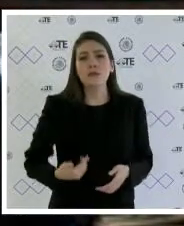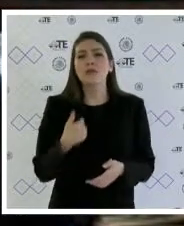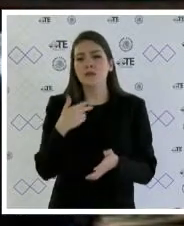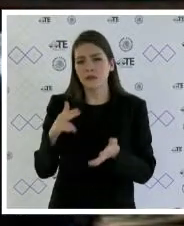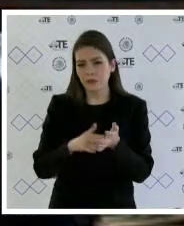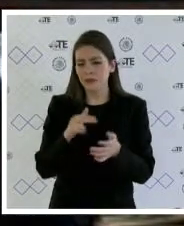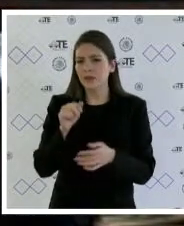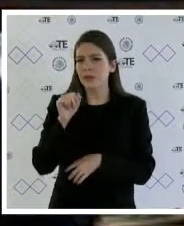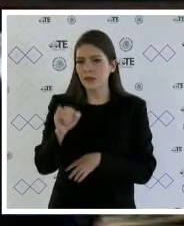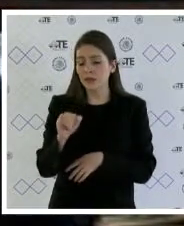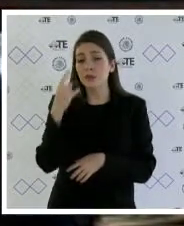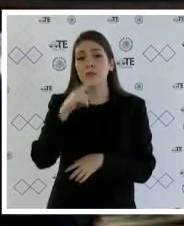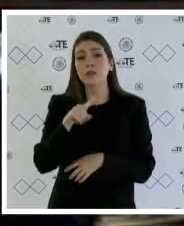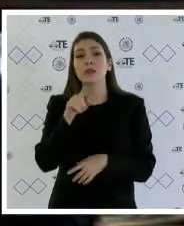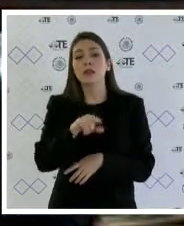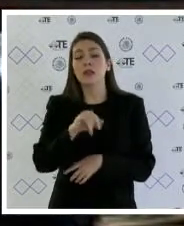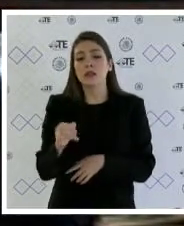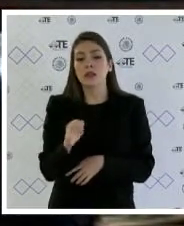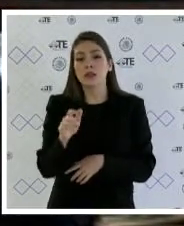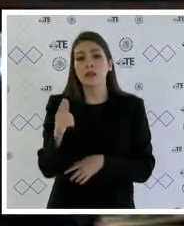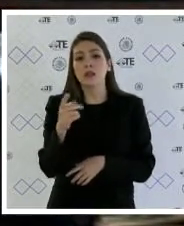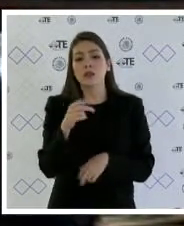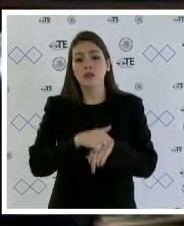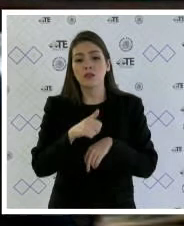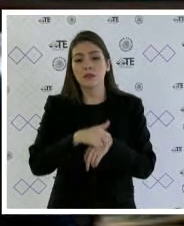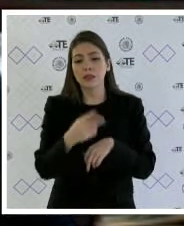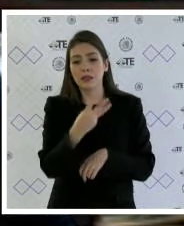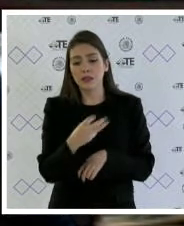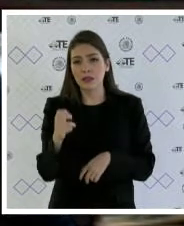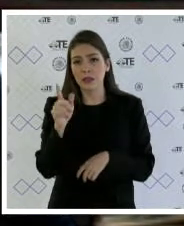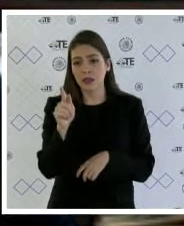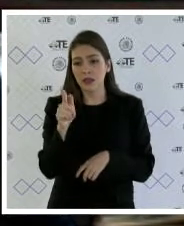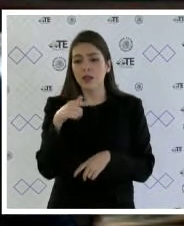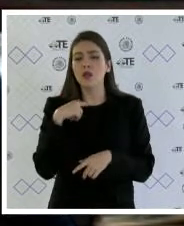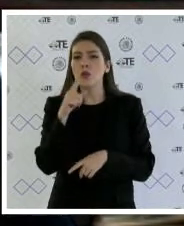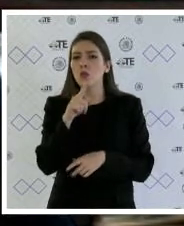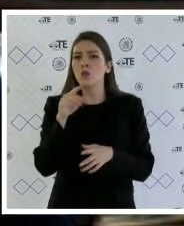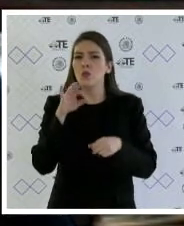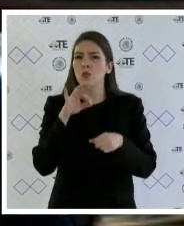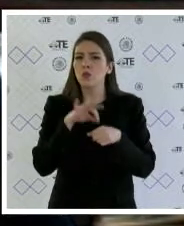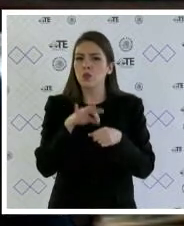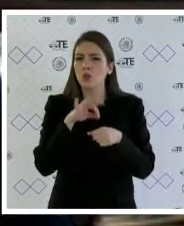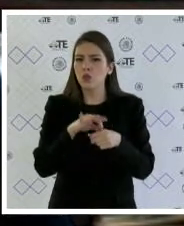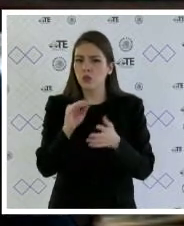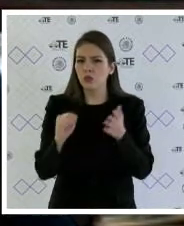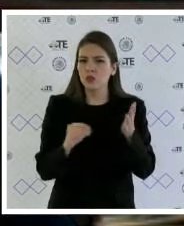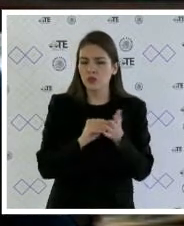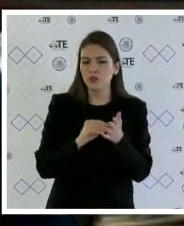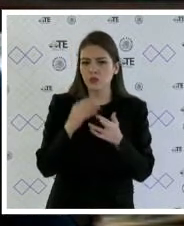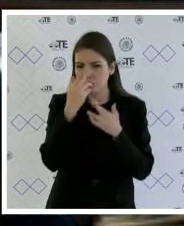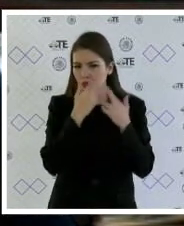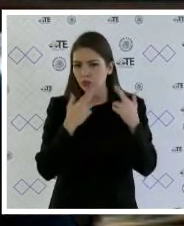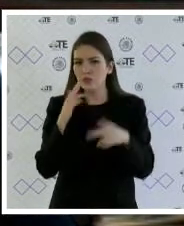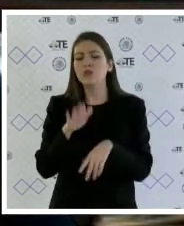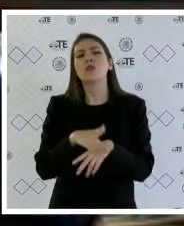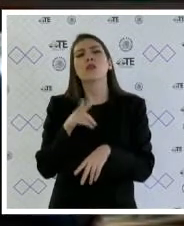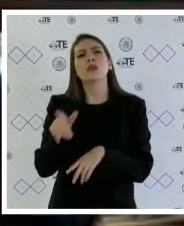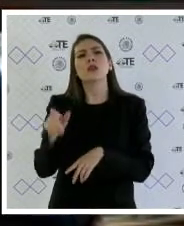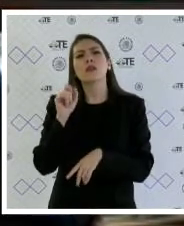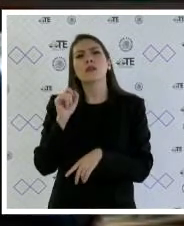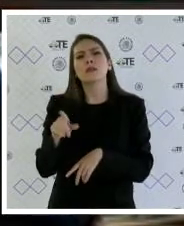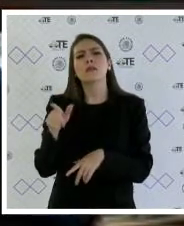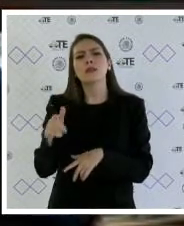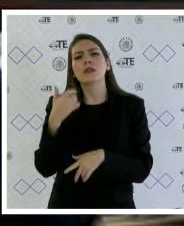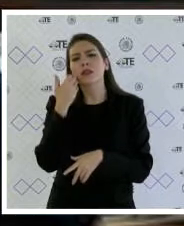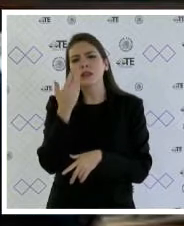electoral 370 emitiré un voto aclaratorio y esto es relacionado con el interés jurídico de la parte actora para